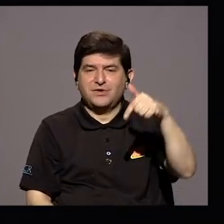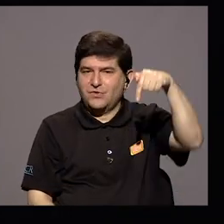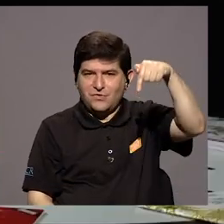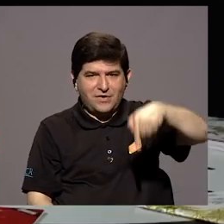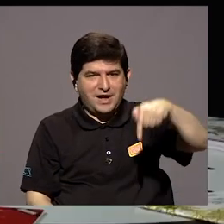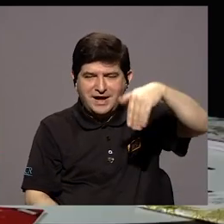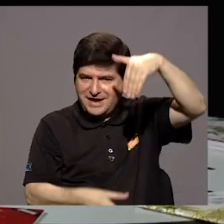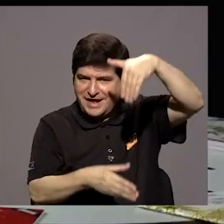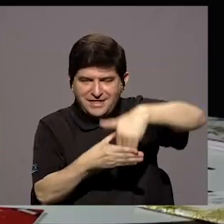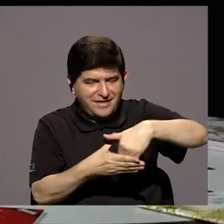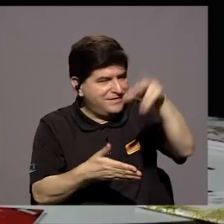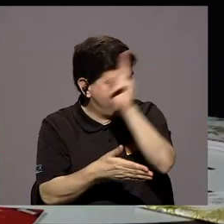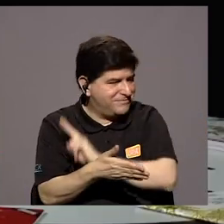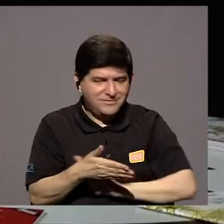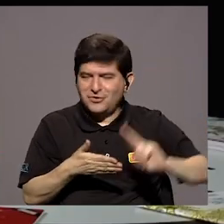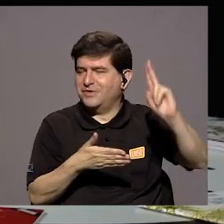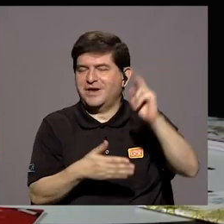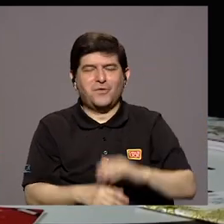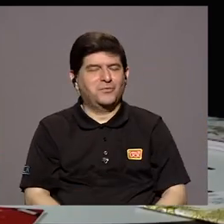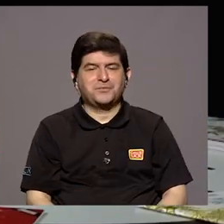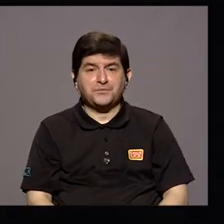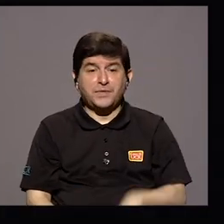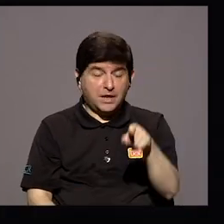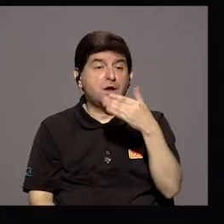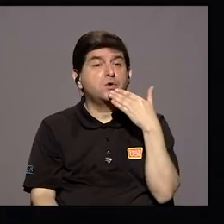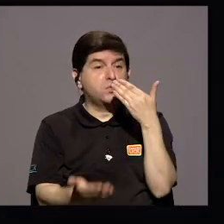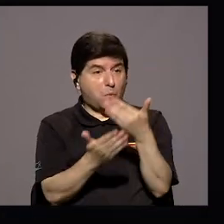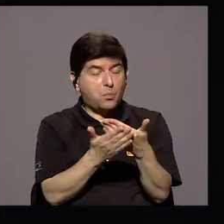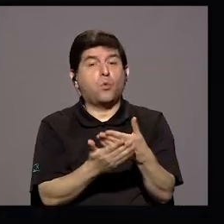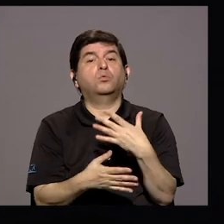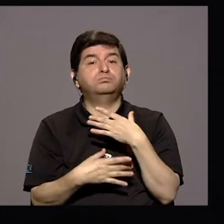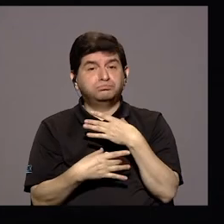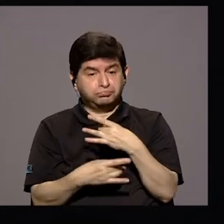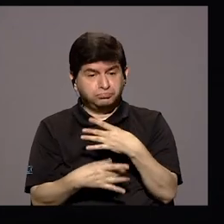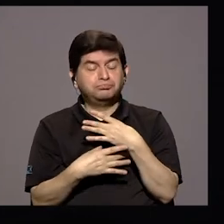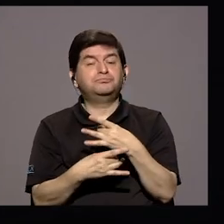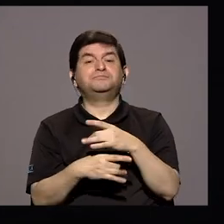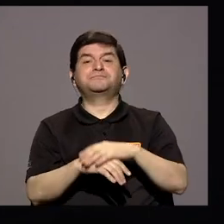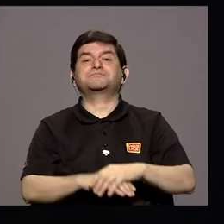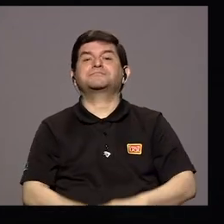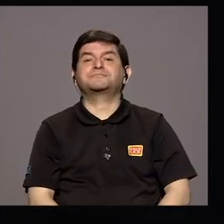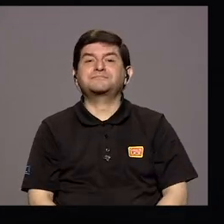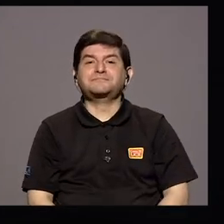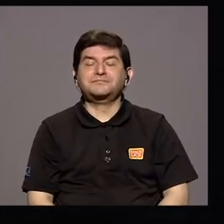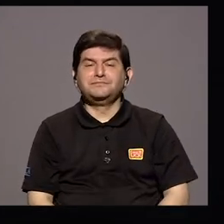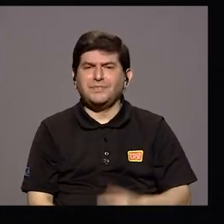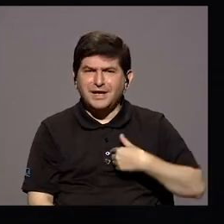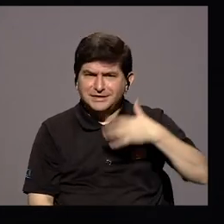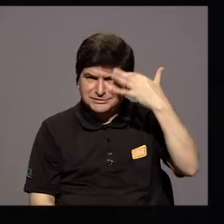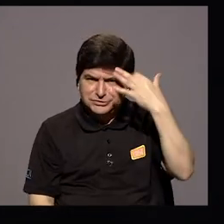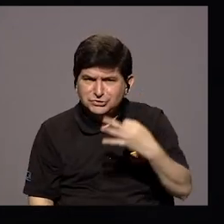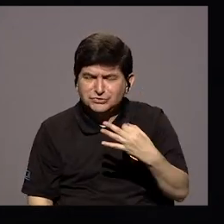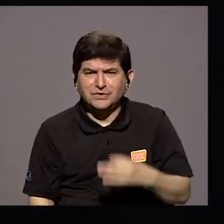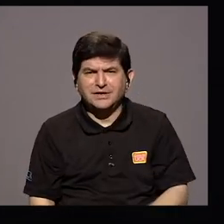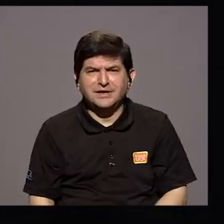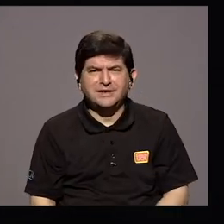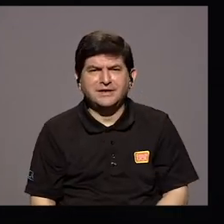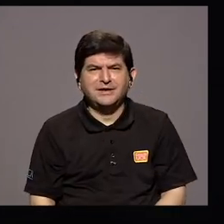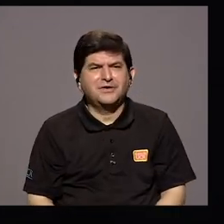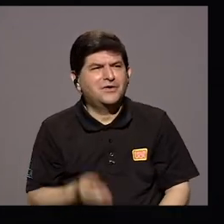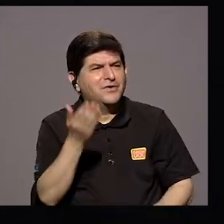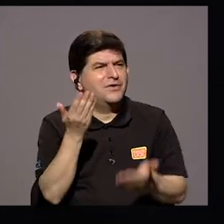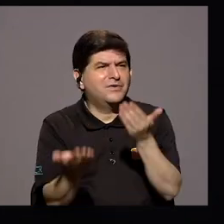Campus Y Eso Ha Tenido Muy Buena Acogida Y Yo Creo Que Más Que Por